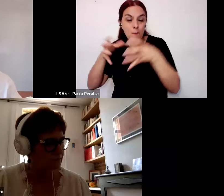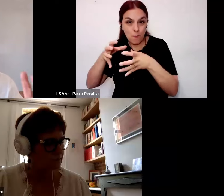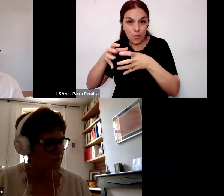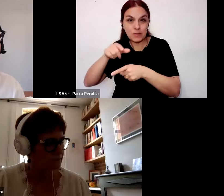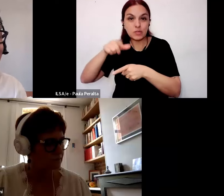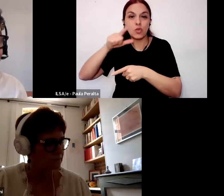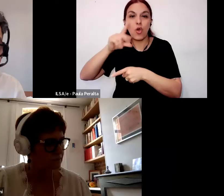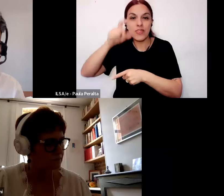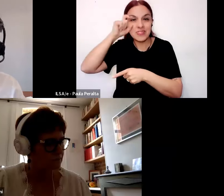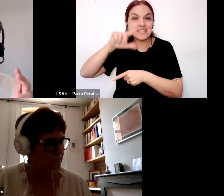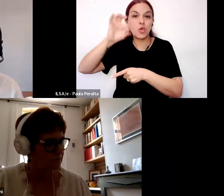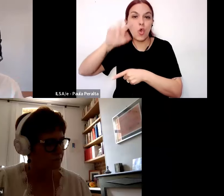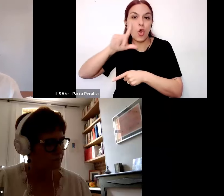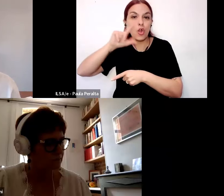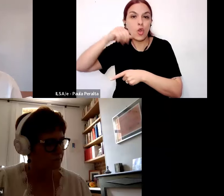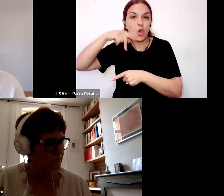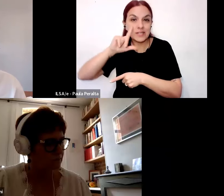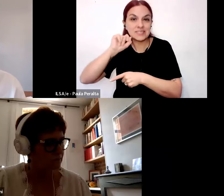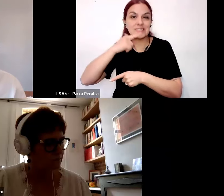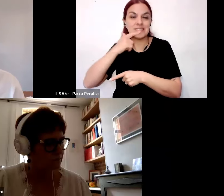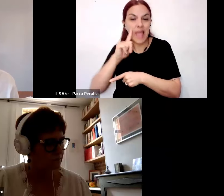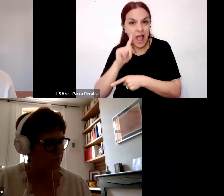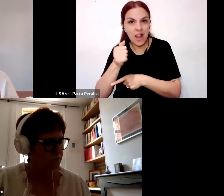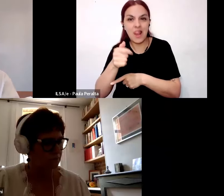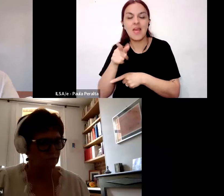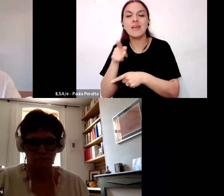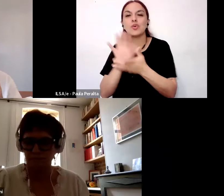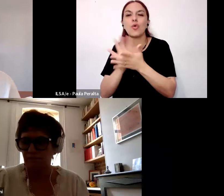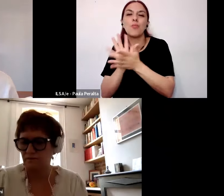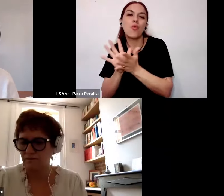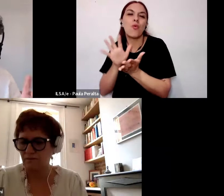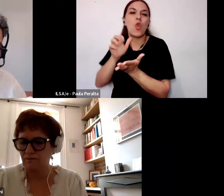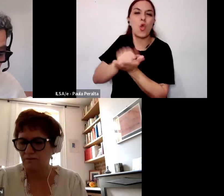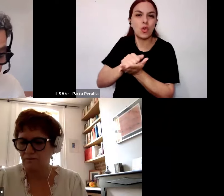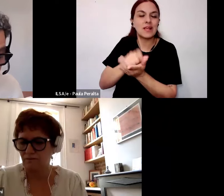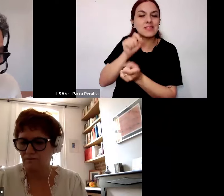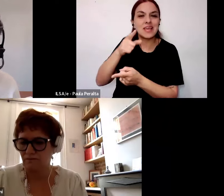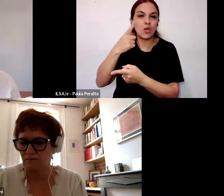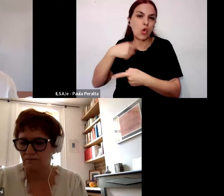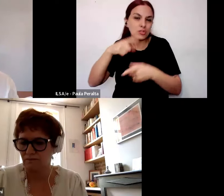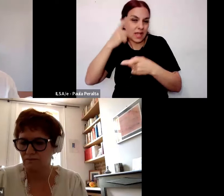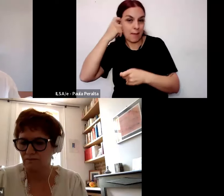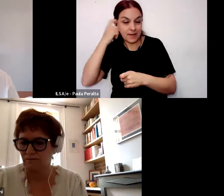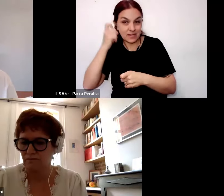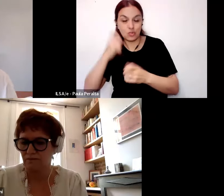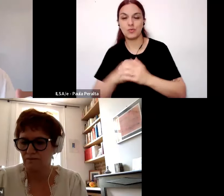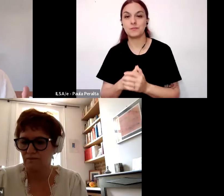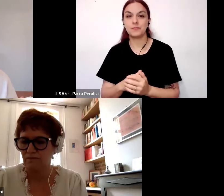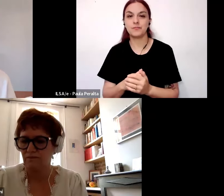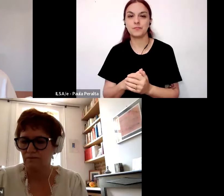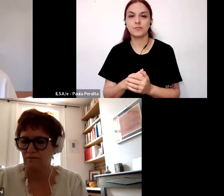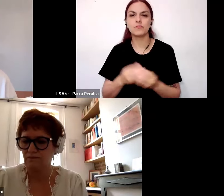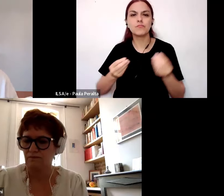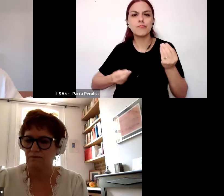colonialidad del saber ¿no? De ciertas formas de colonialidad del saber por supuesto del poder del ser que